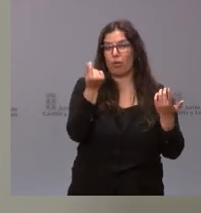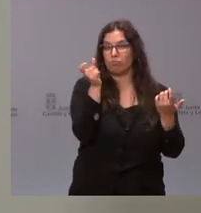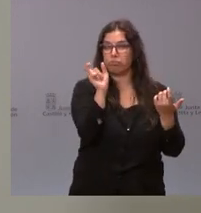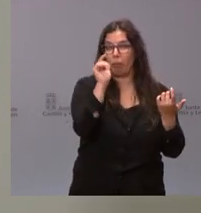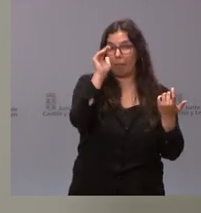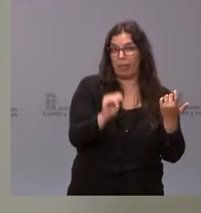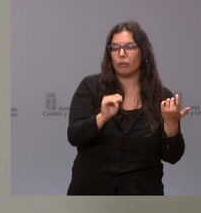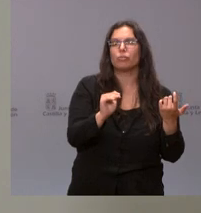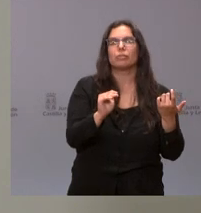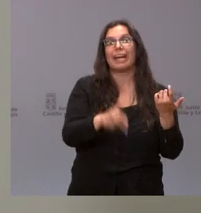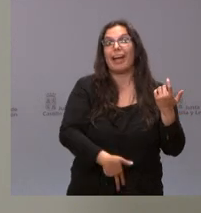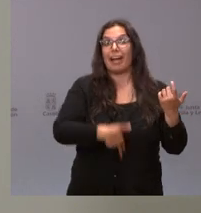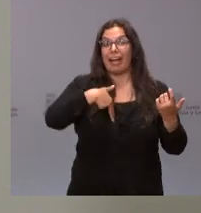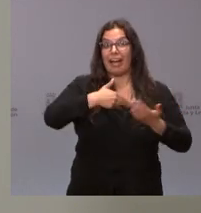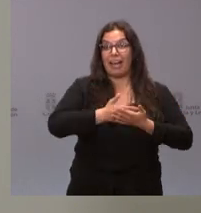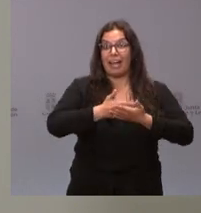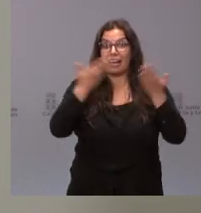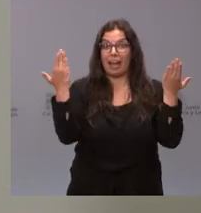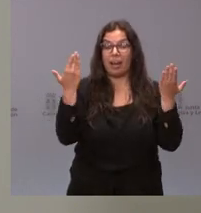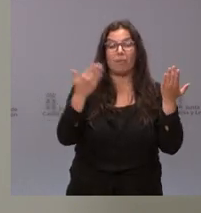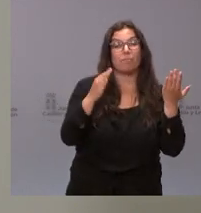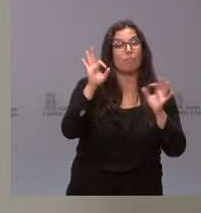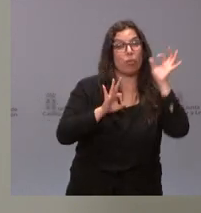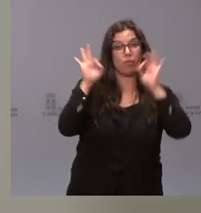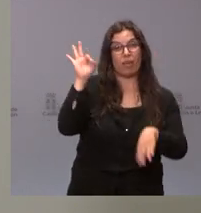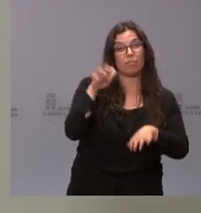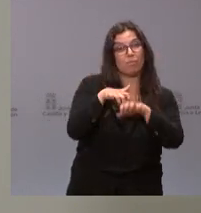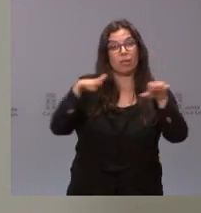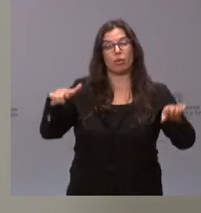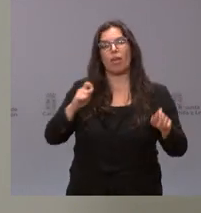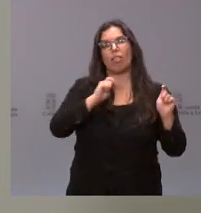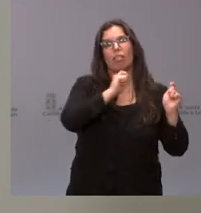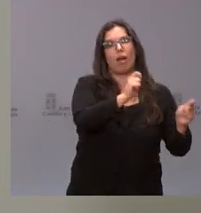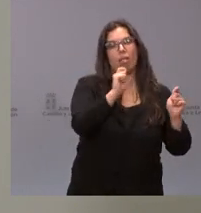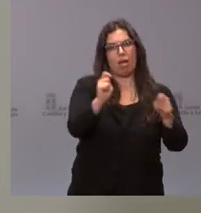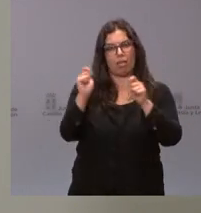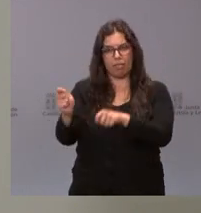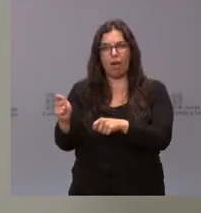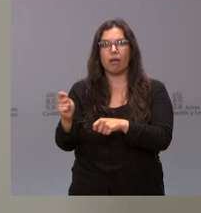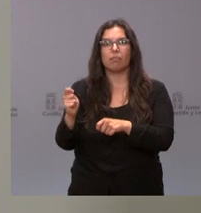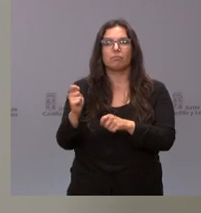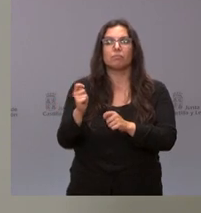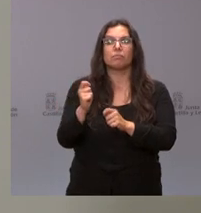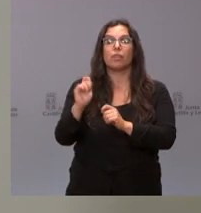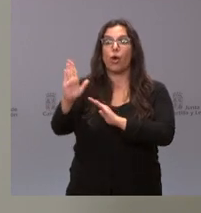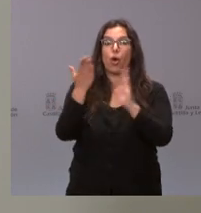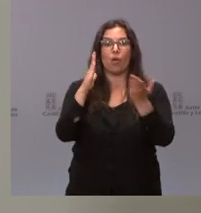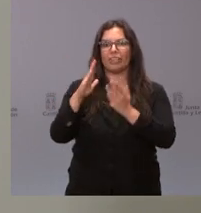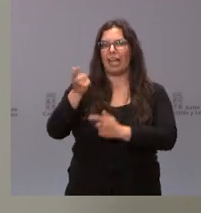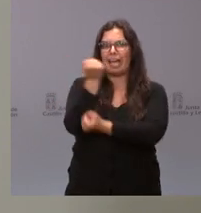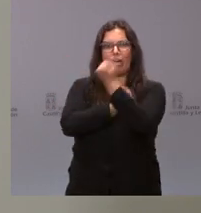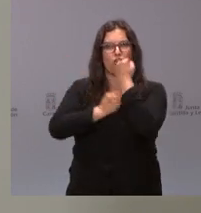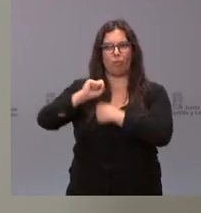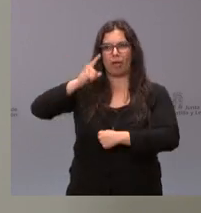siempre con carácter general en un altísimo porcentaje, otorgándose a las ofertas más económicas, lo que